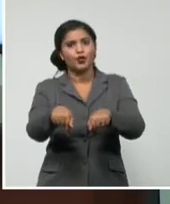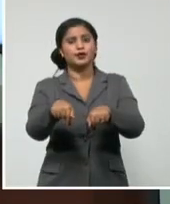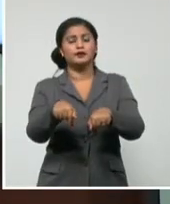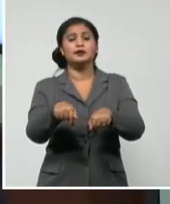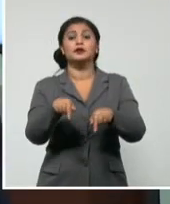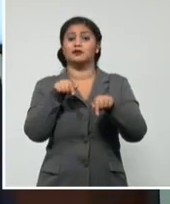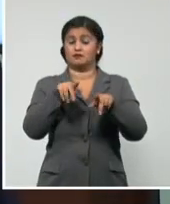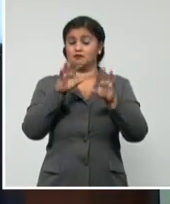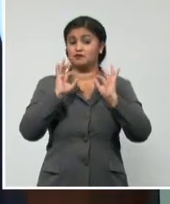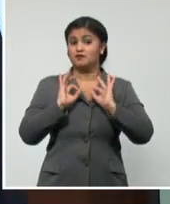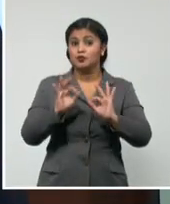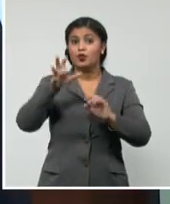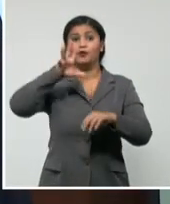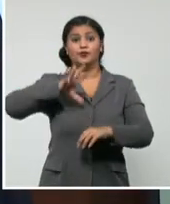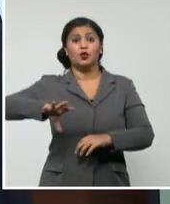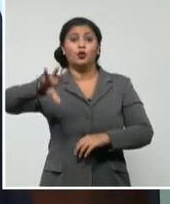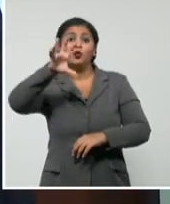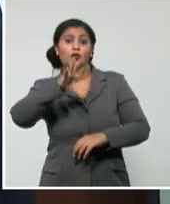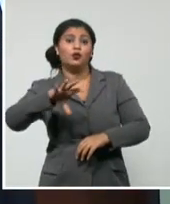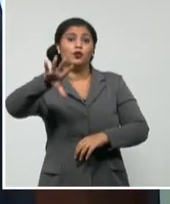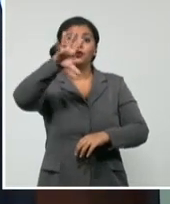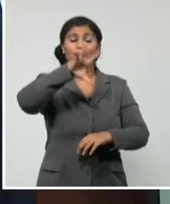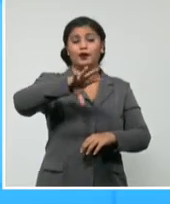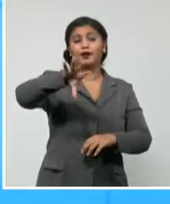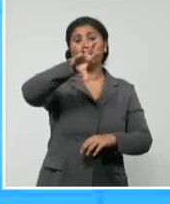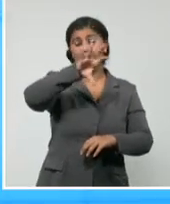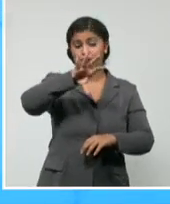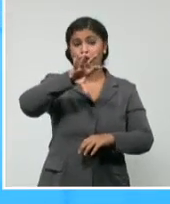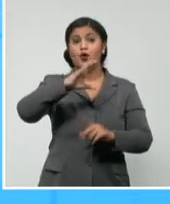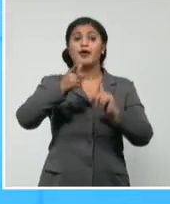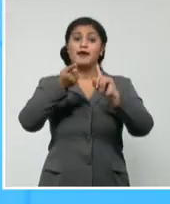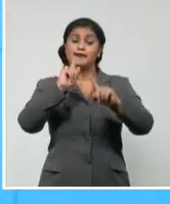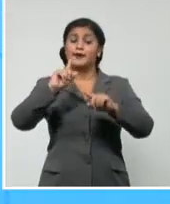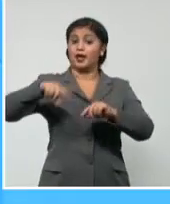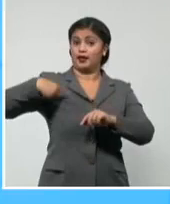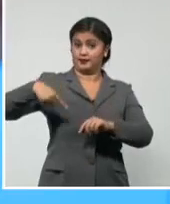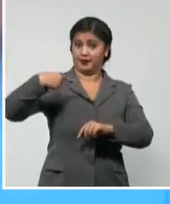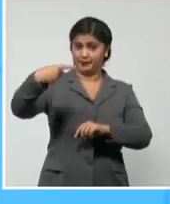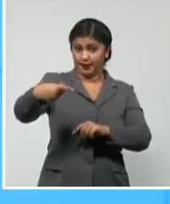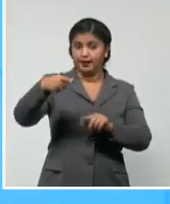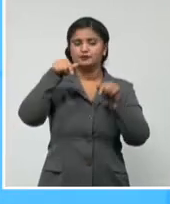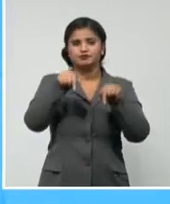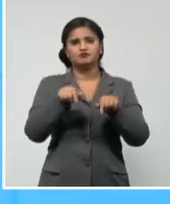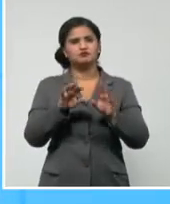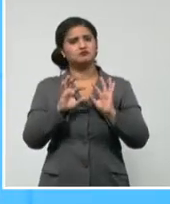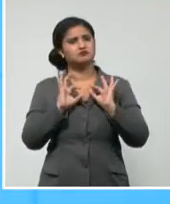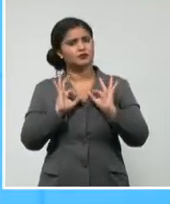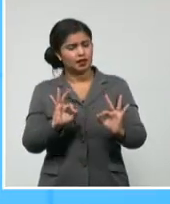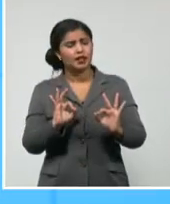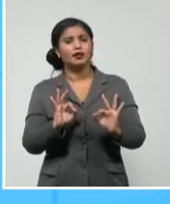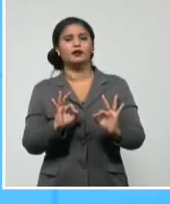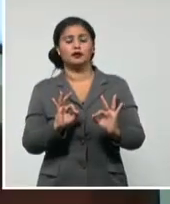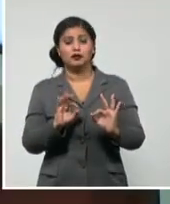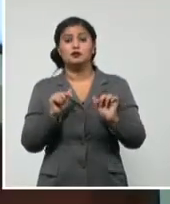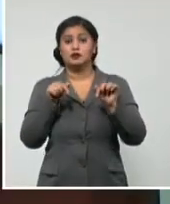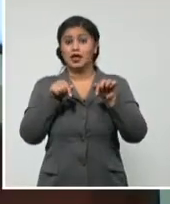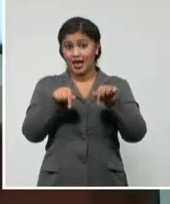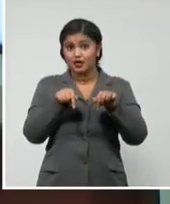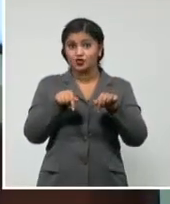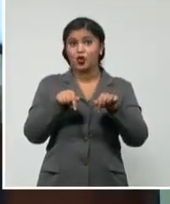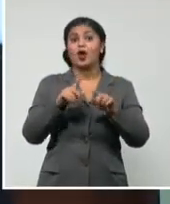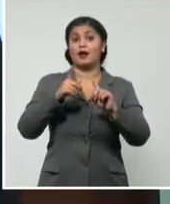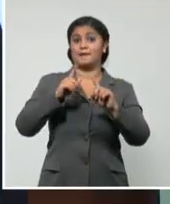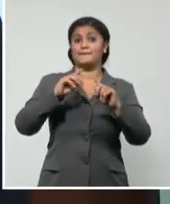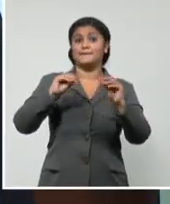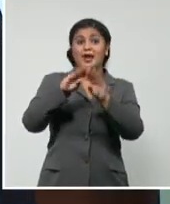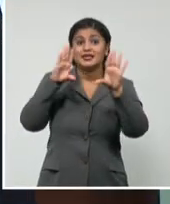su trayectoria hacia el nordeste y en las próximas 48 horas, ahora los modelos de pronósticos sugieren en sus salidas de la mañana